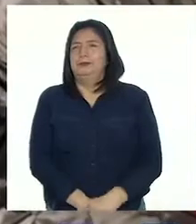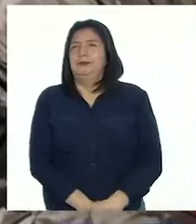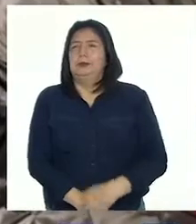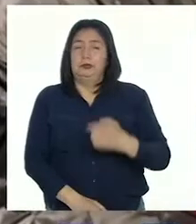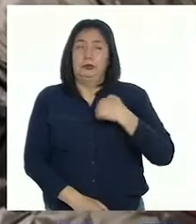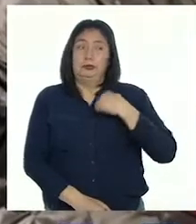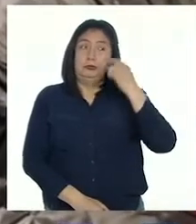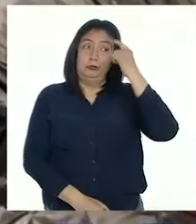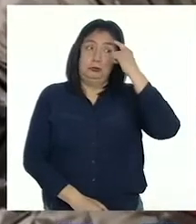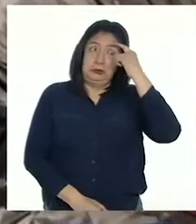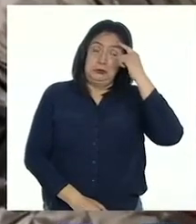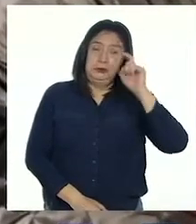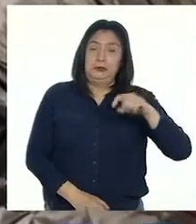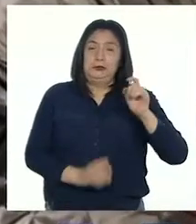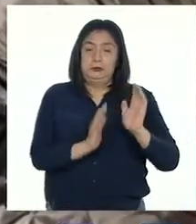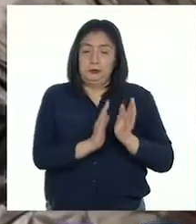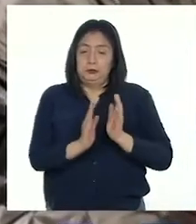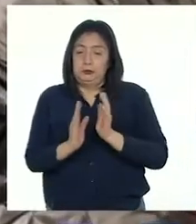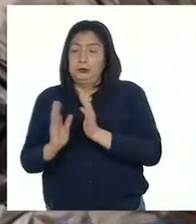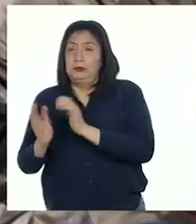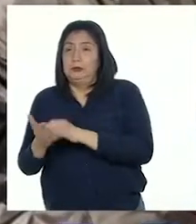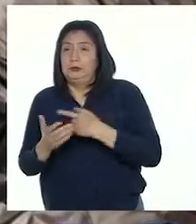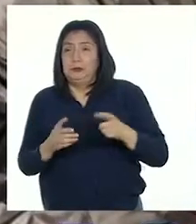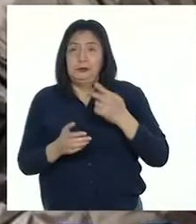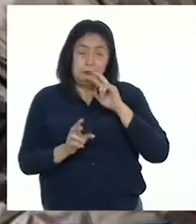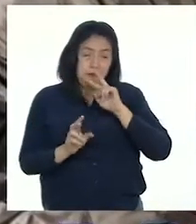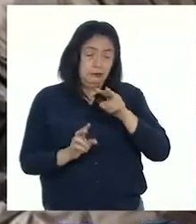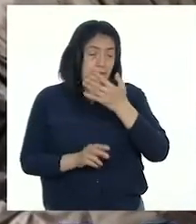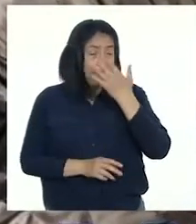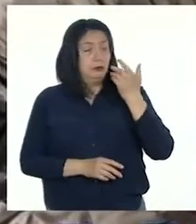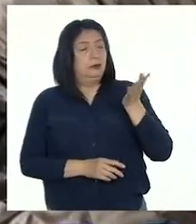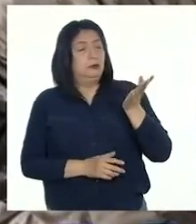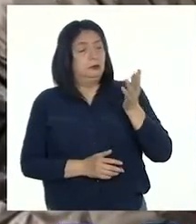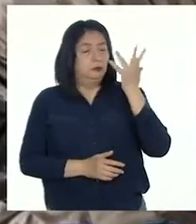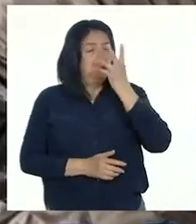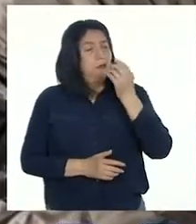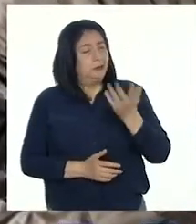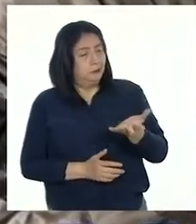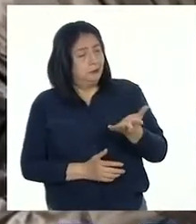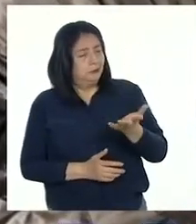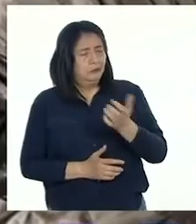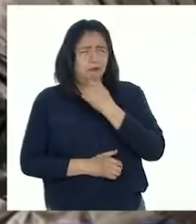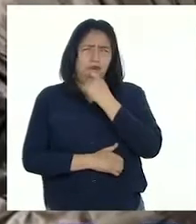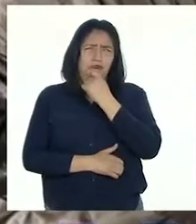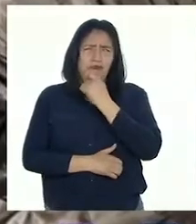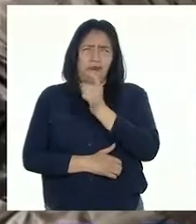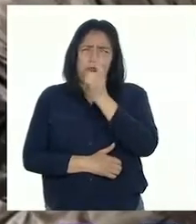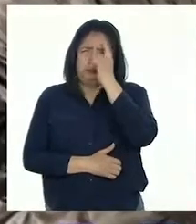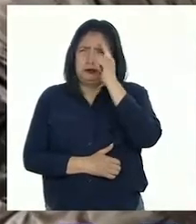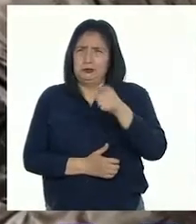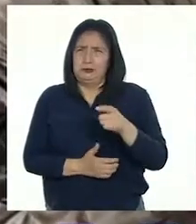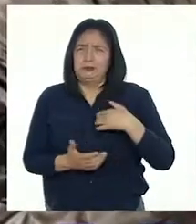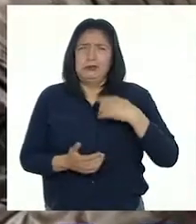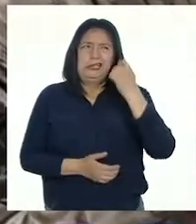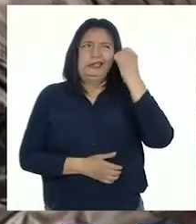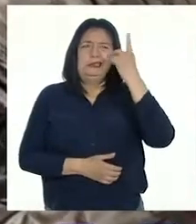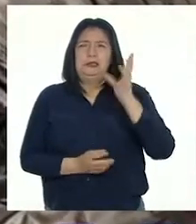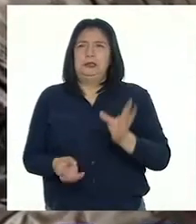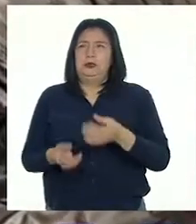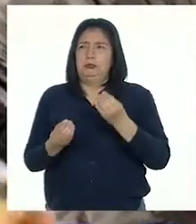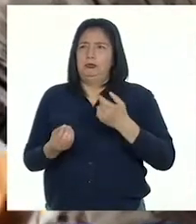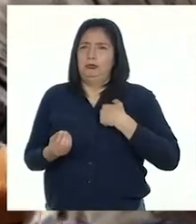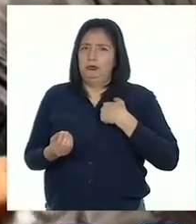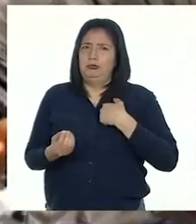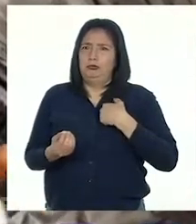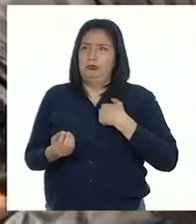Yo pensaba que debíamos organizar el portafolio para que se vea mejor, más bonito. No pensé que me serviría para entender cómo voy